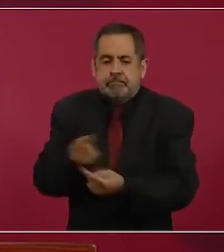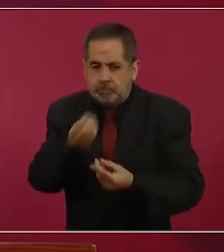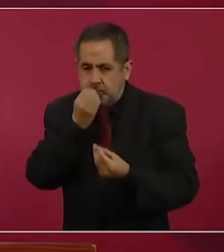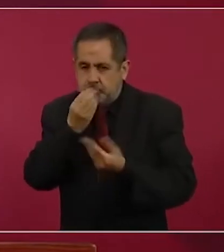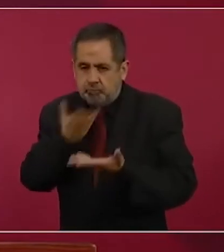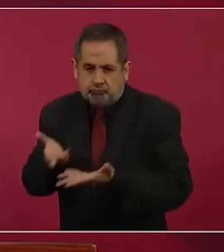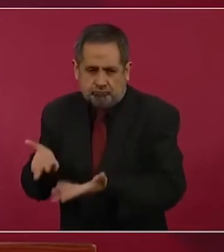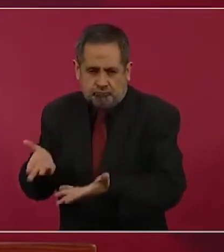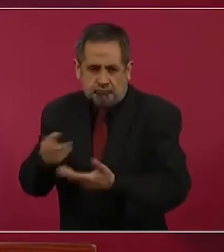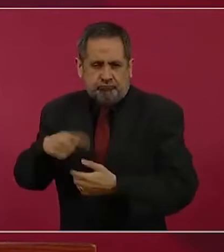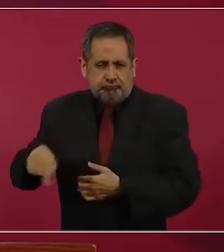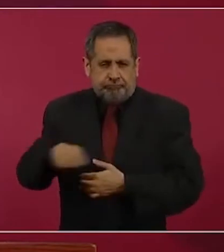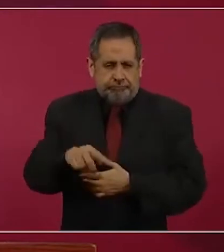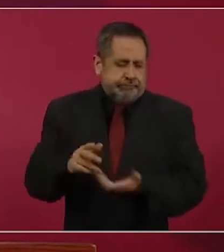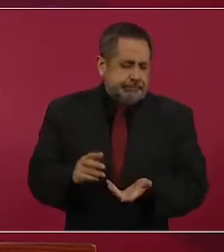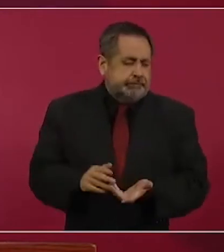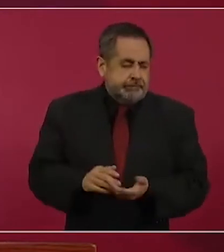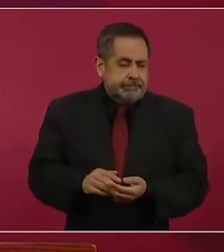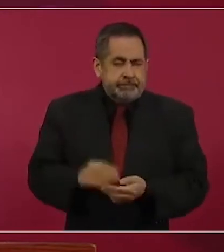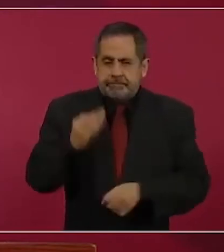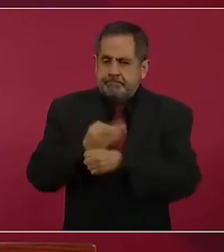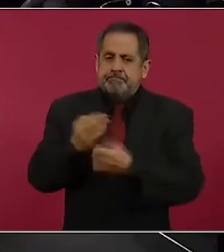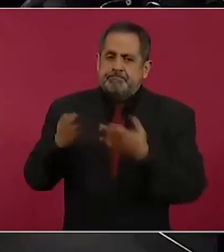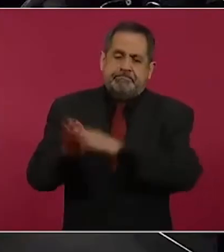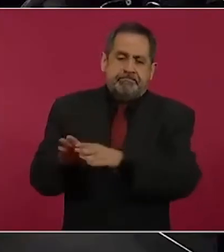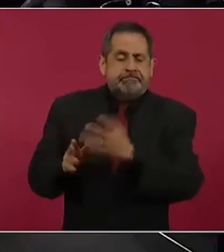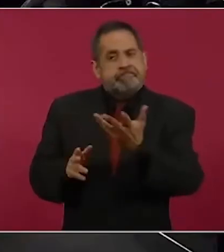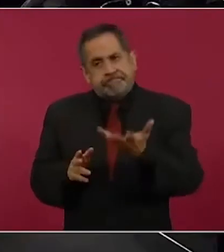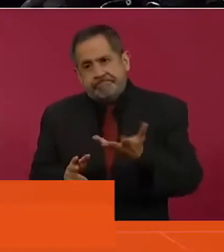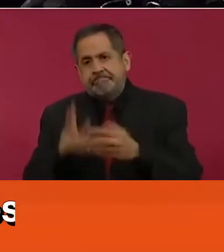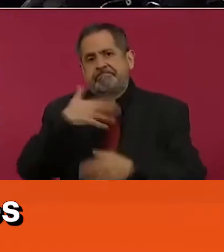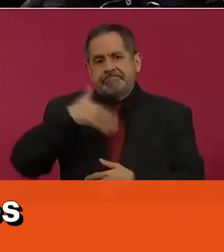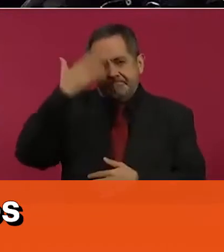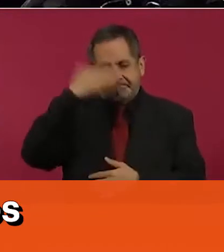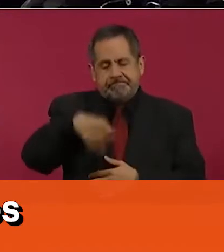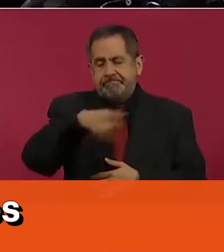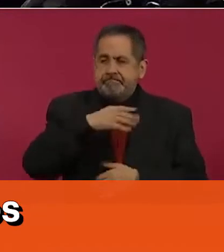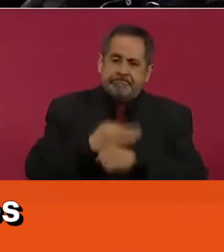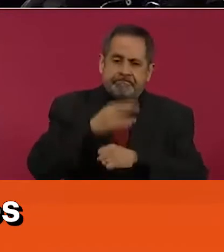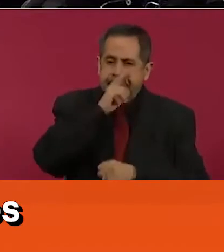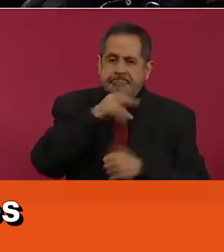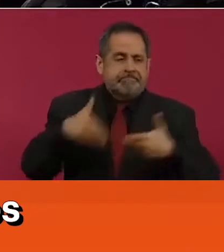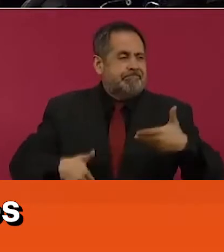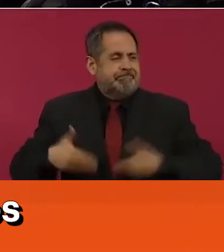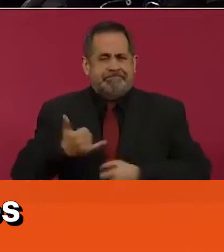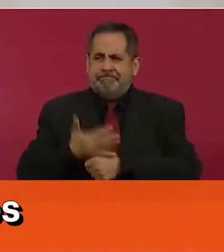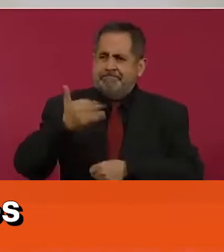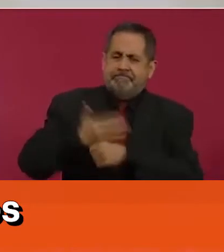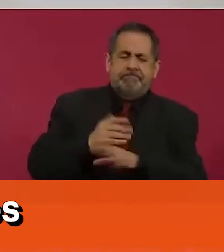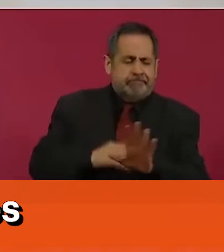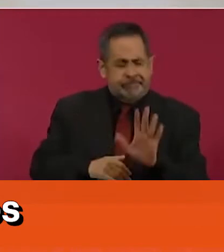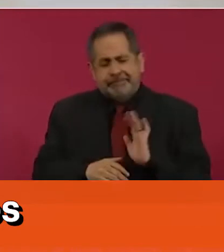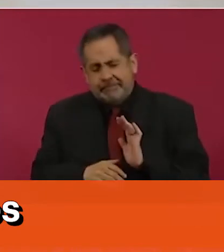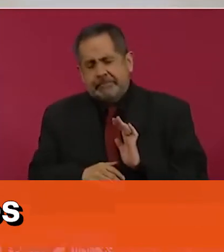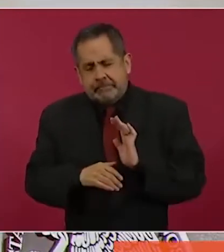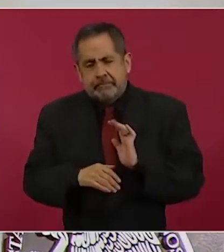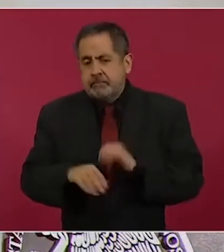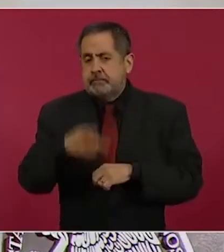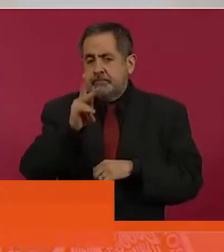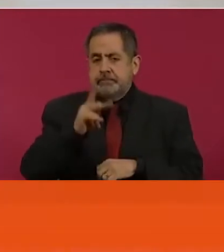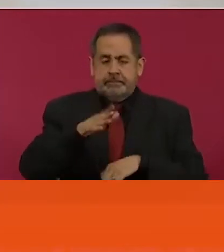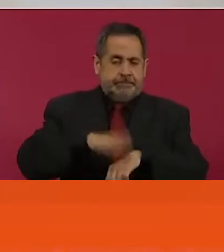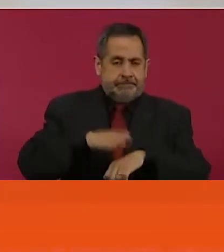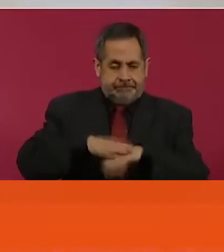Sí, sé que de momento puede causar alguna inquietud o, por qué no, alguna molestia, pero yo sí invitaría… A mí